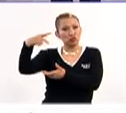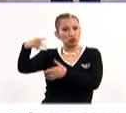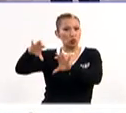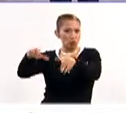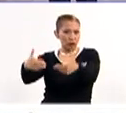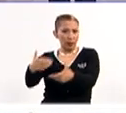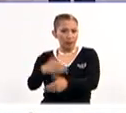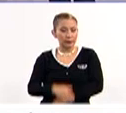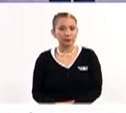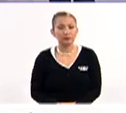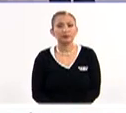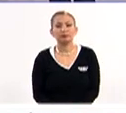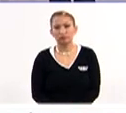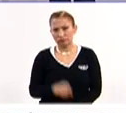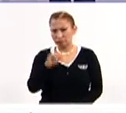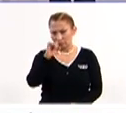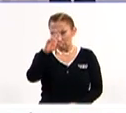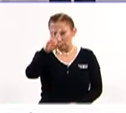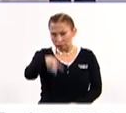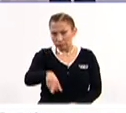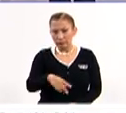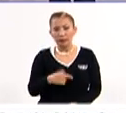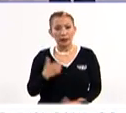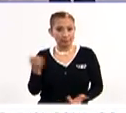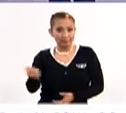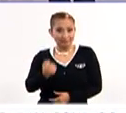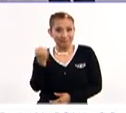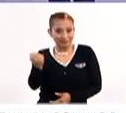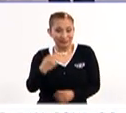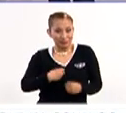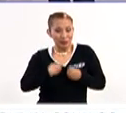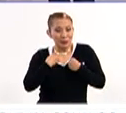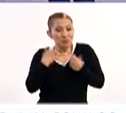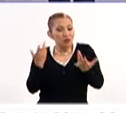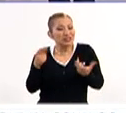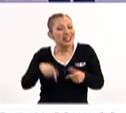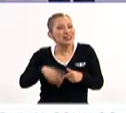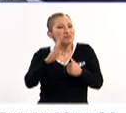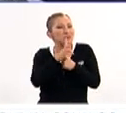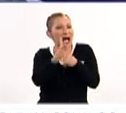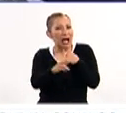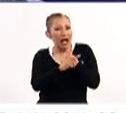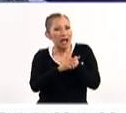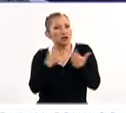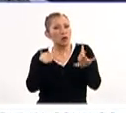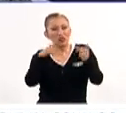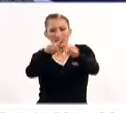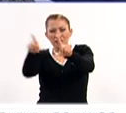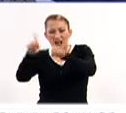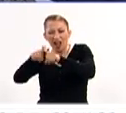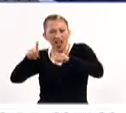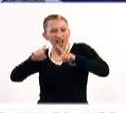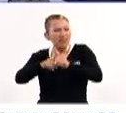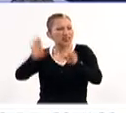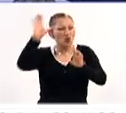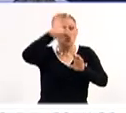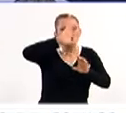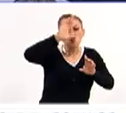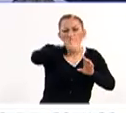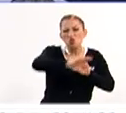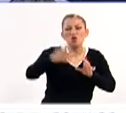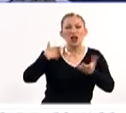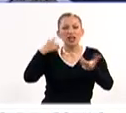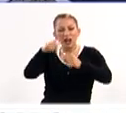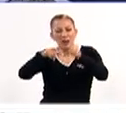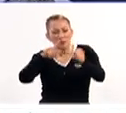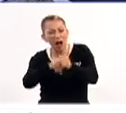propias comunidades. Definitivamente. Afortunadamente vivimos en un país en donde nuestra biodiversidad es enorme. Entonces, por